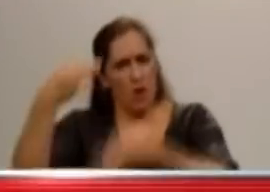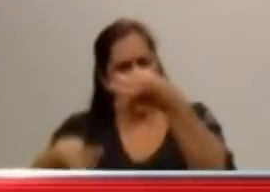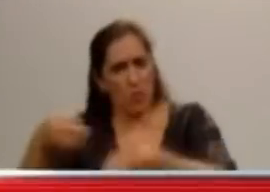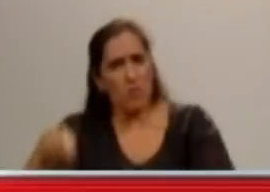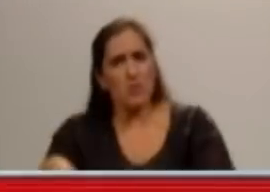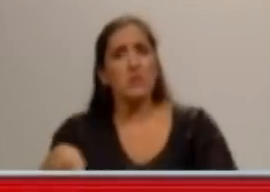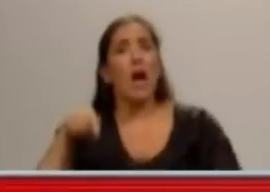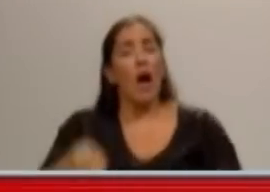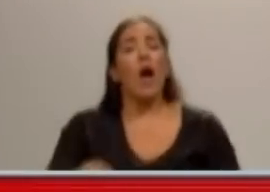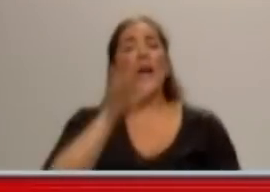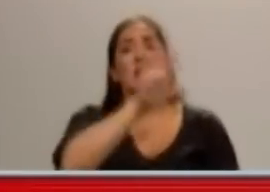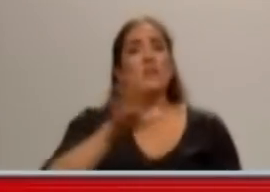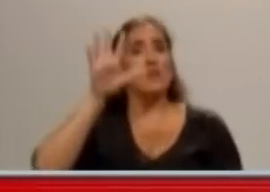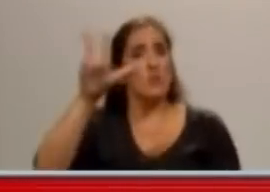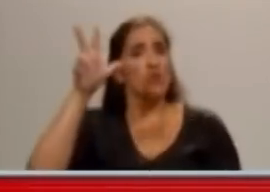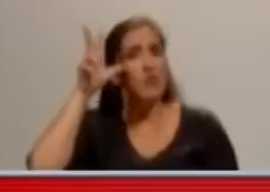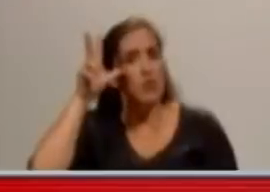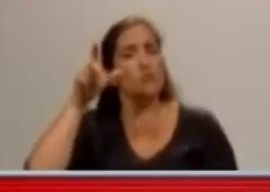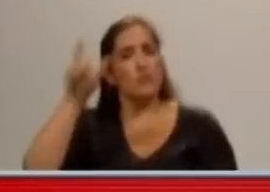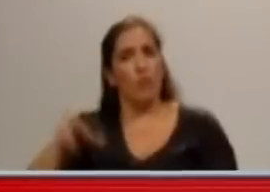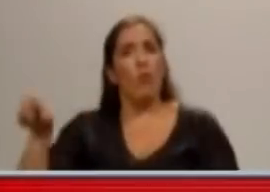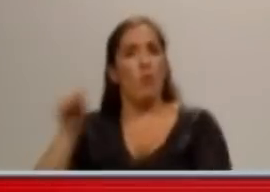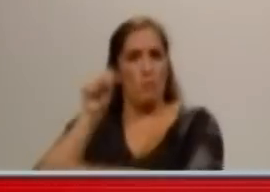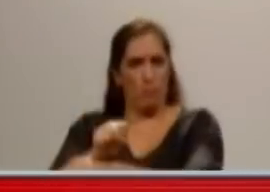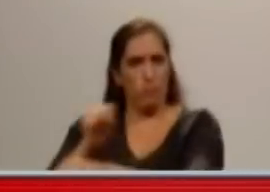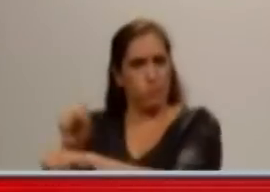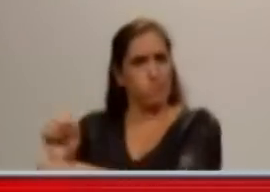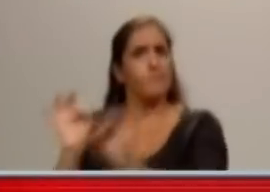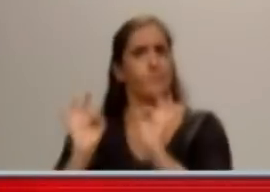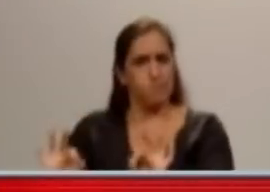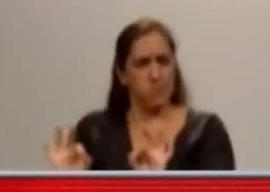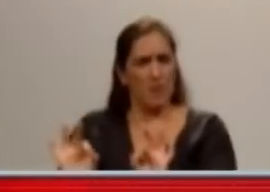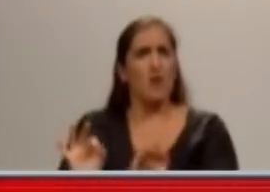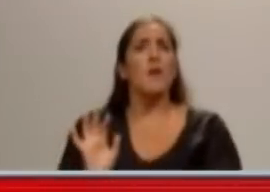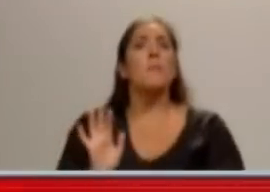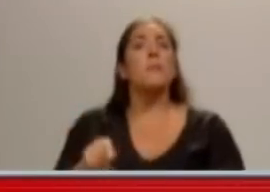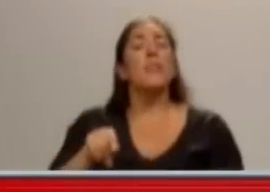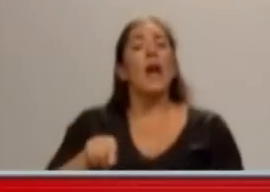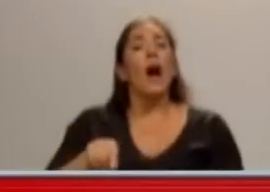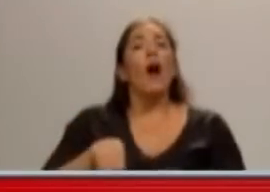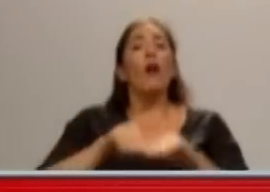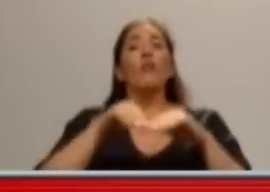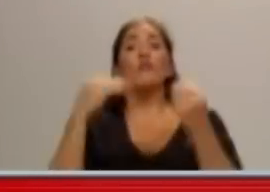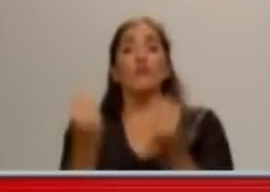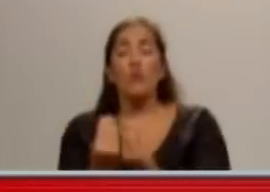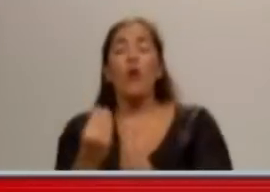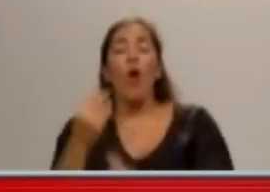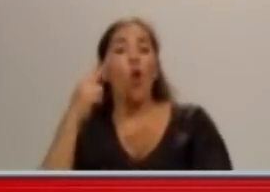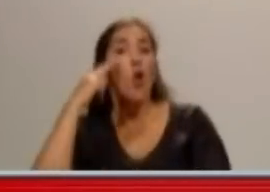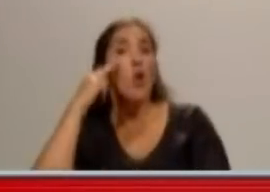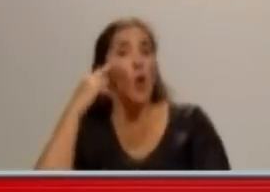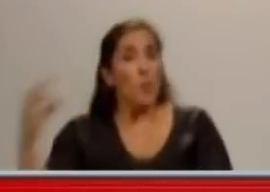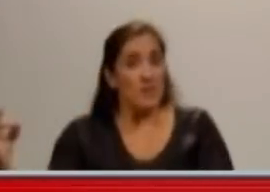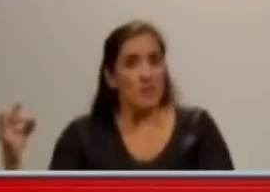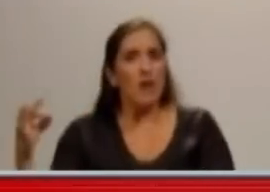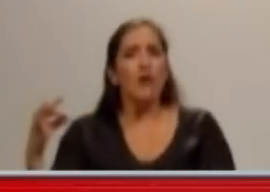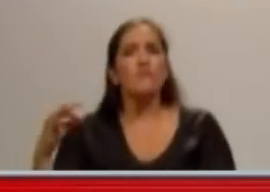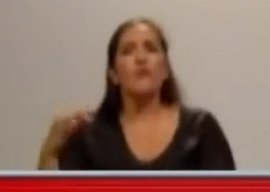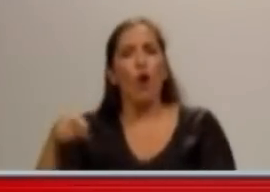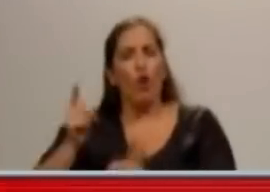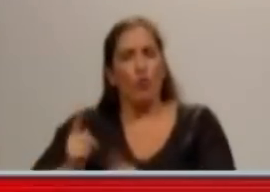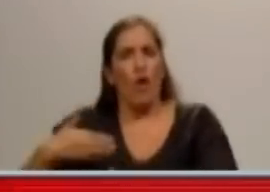el ideal de la inteligencia en la Argentina? No, y por eso yo espero que la oposición